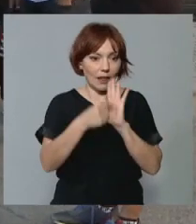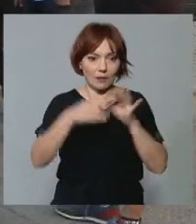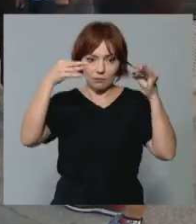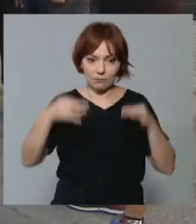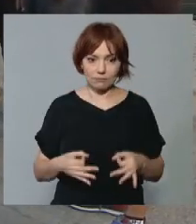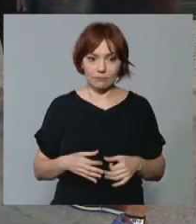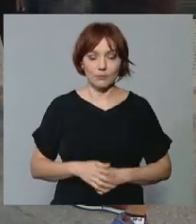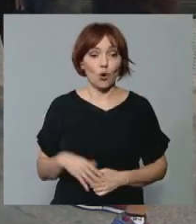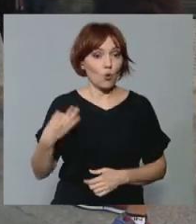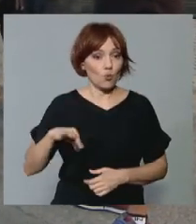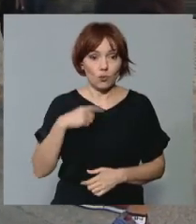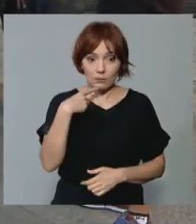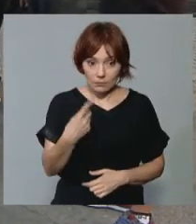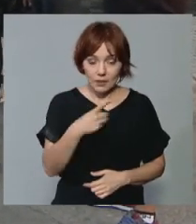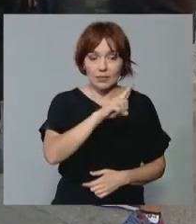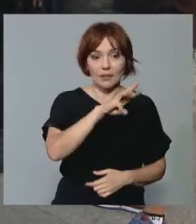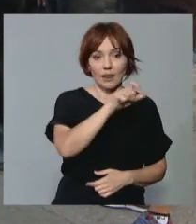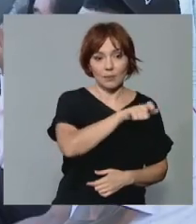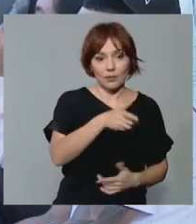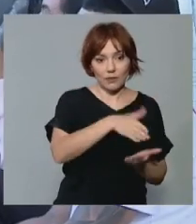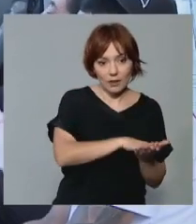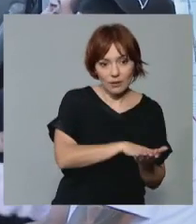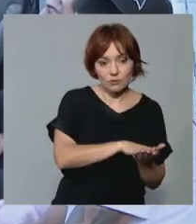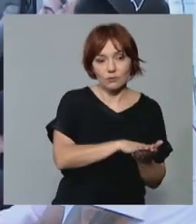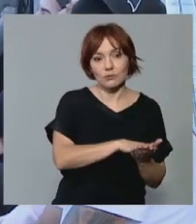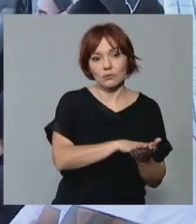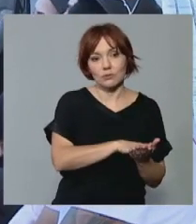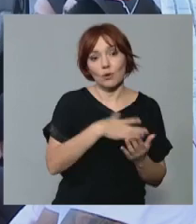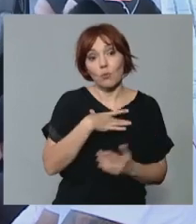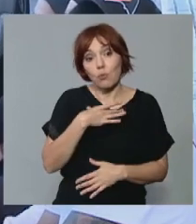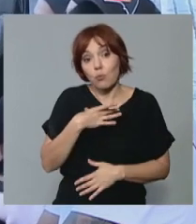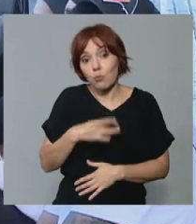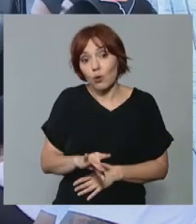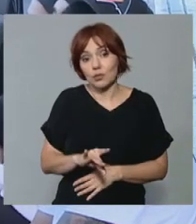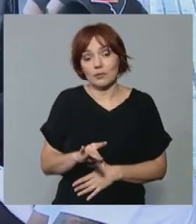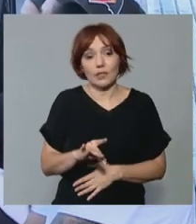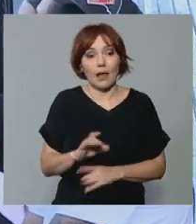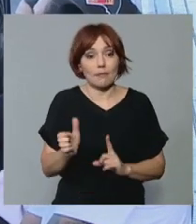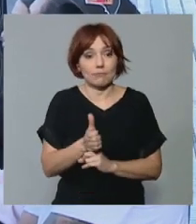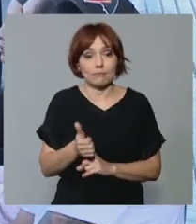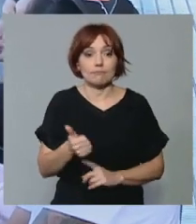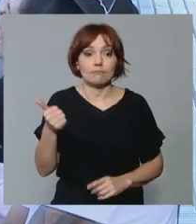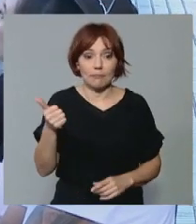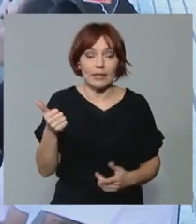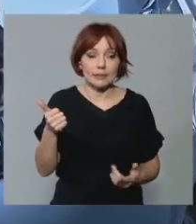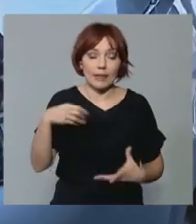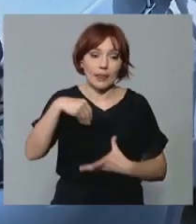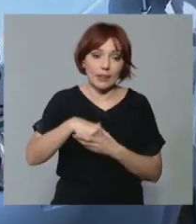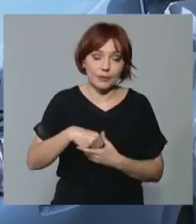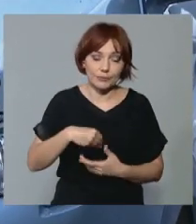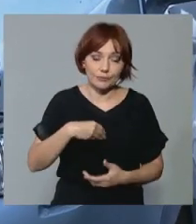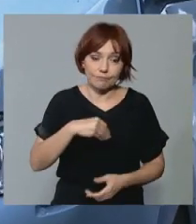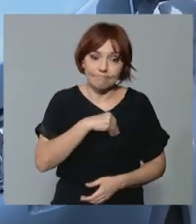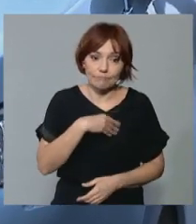quedamos con esa información de 13 personas fallecidas y la posibilidad de que en el interior todavía podamos encontrar a alguna persona desgraciadamente